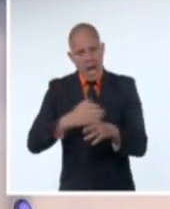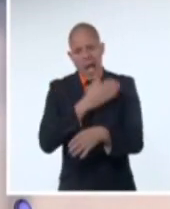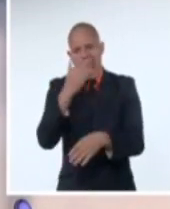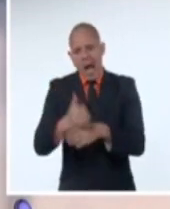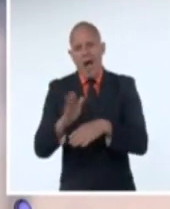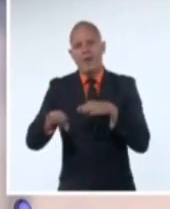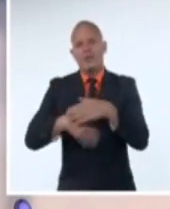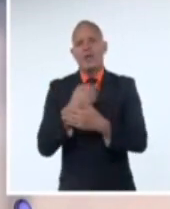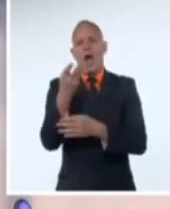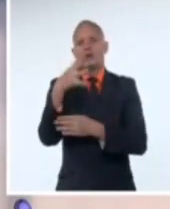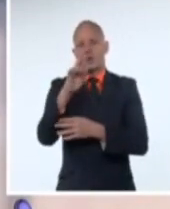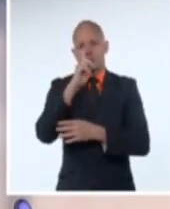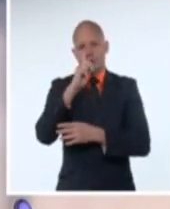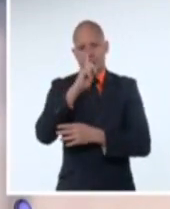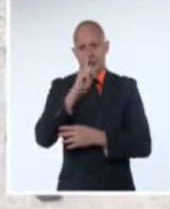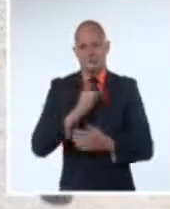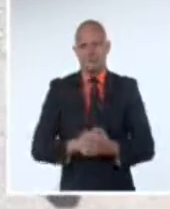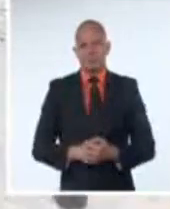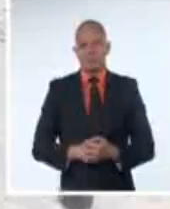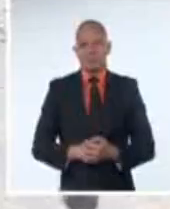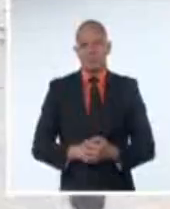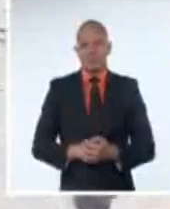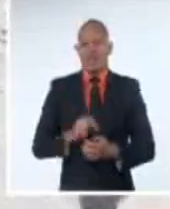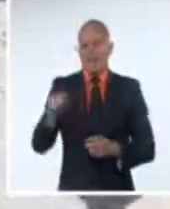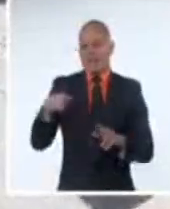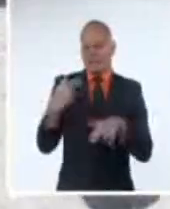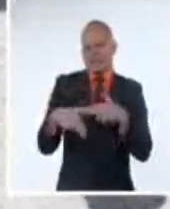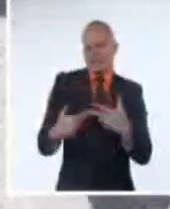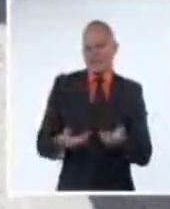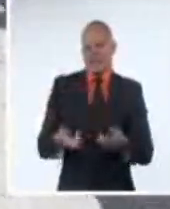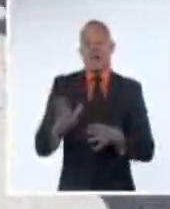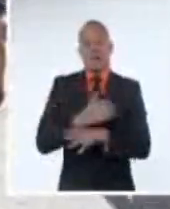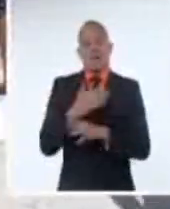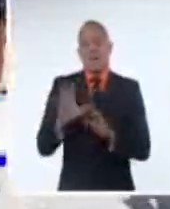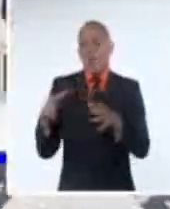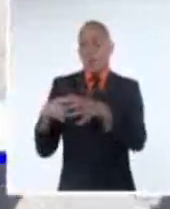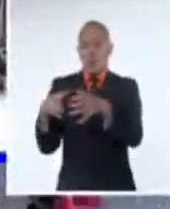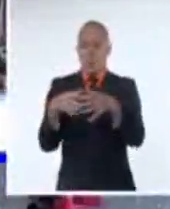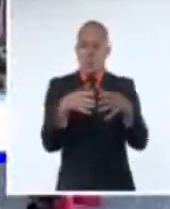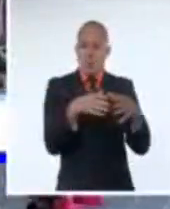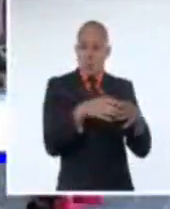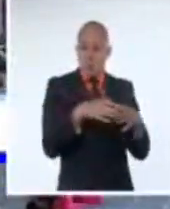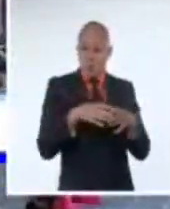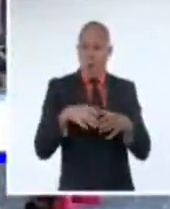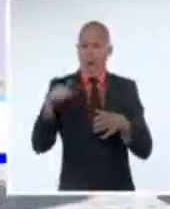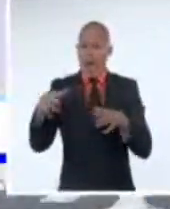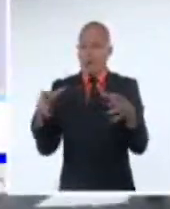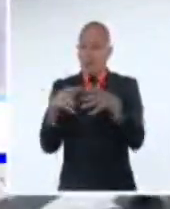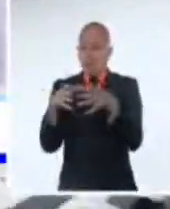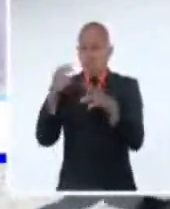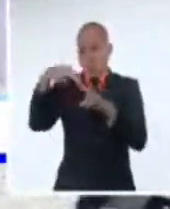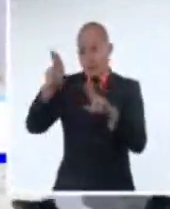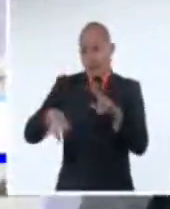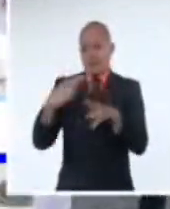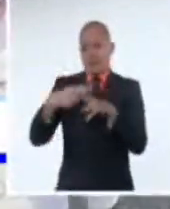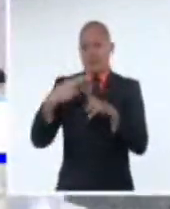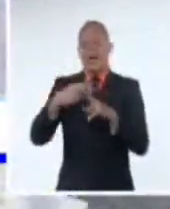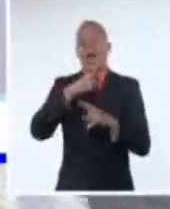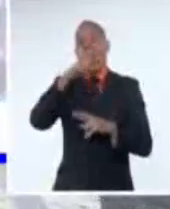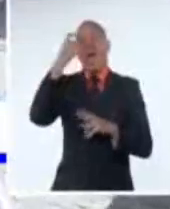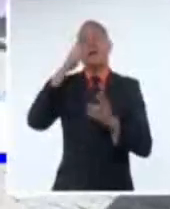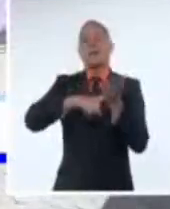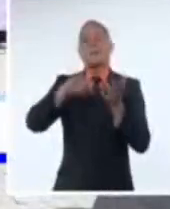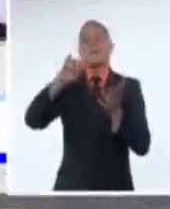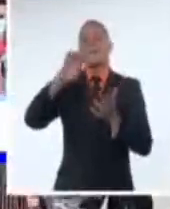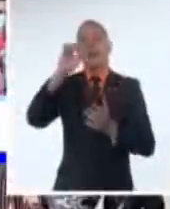venidero 14 de noviembre. Con un performance a cargo de la compañía Danza Espiral y actores del colectivo El Mirón Cubano en la Plaza